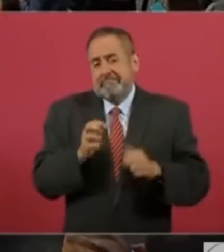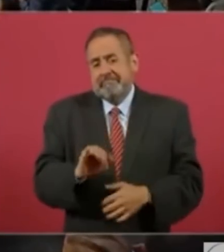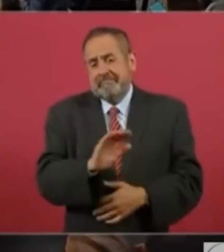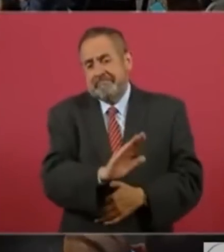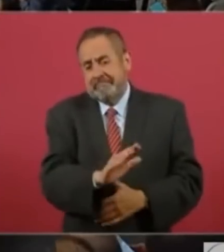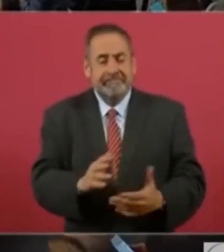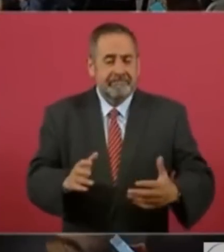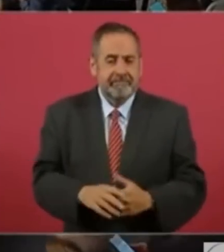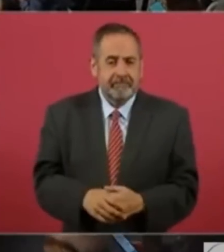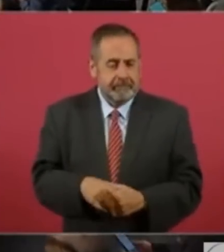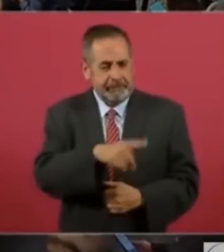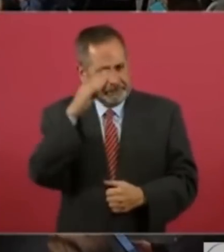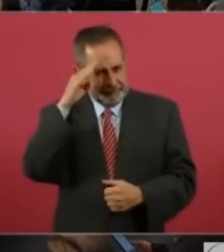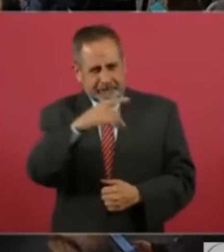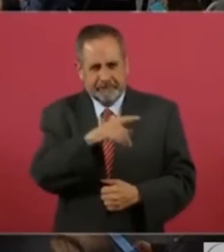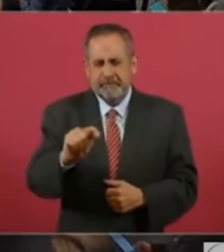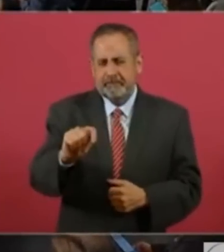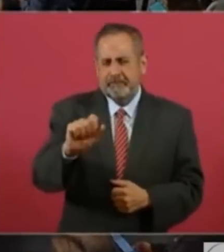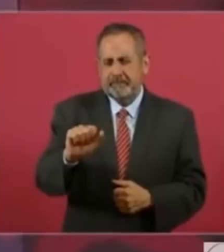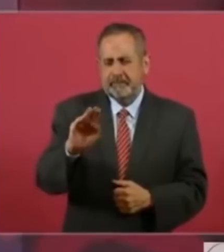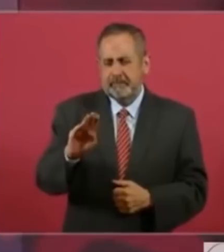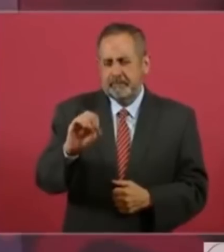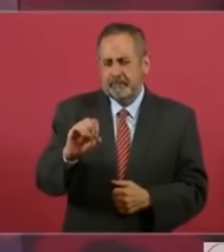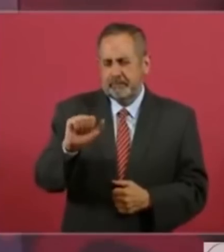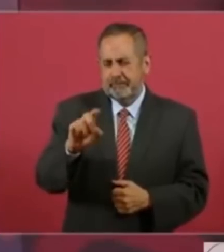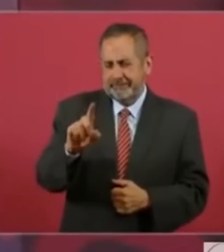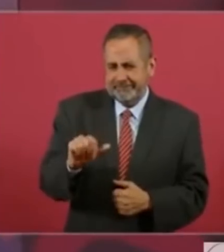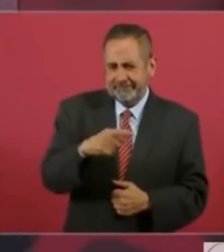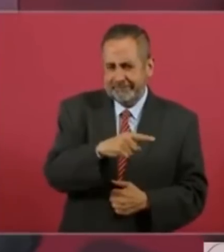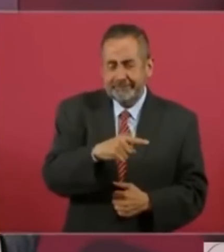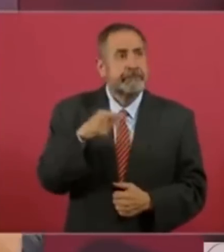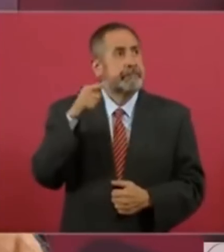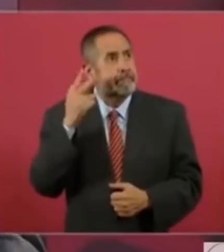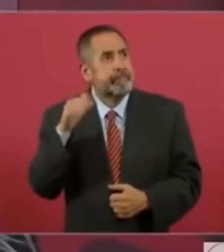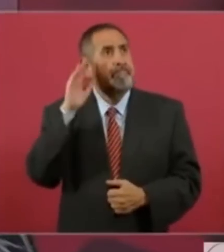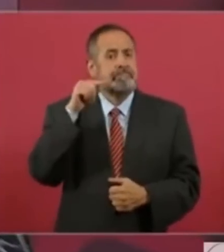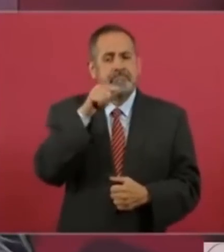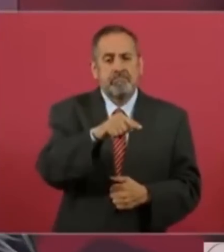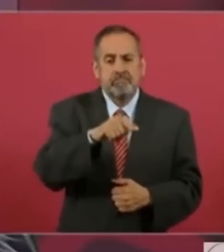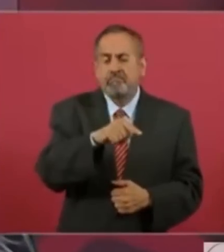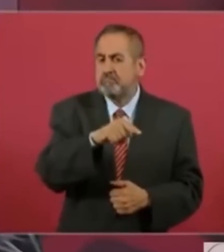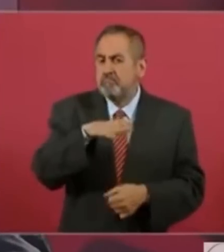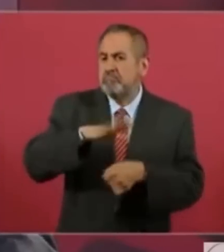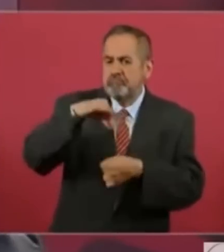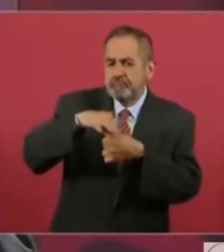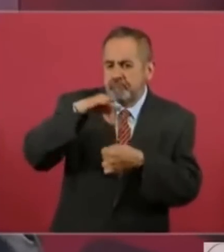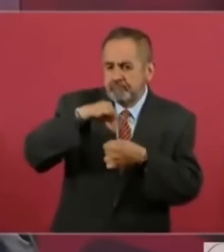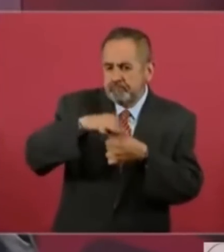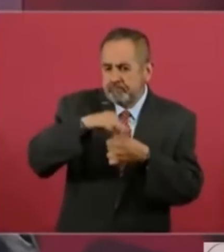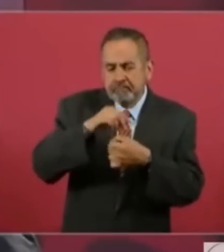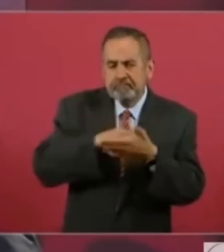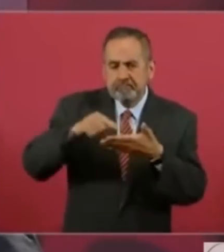Ese señor Taboada fue el que obtuvo más votos,